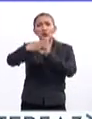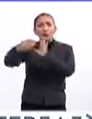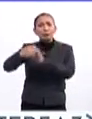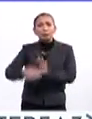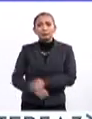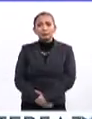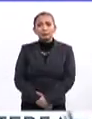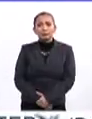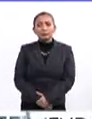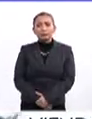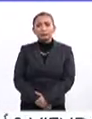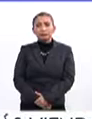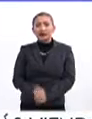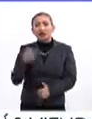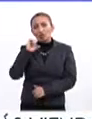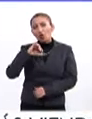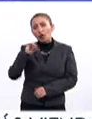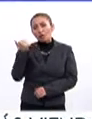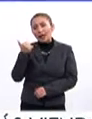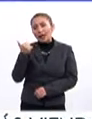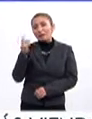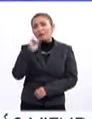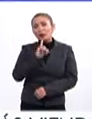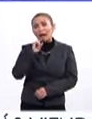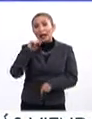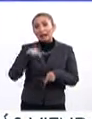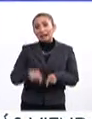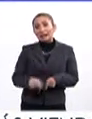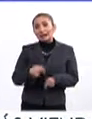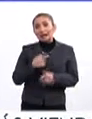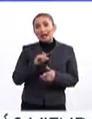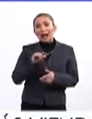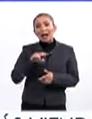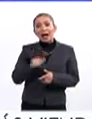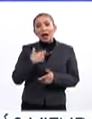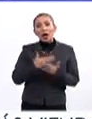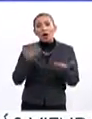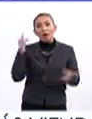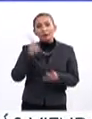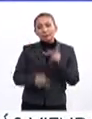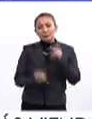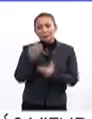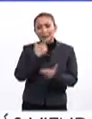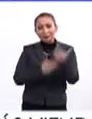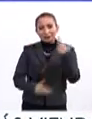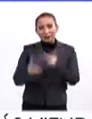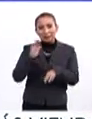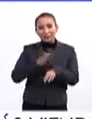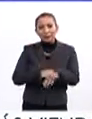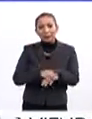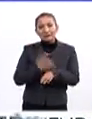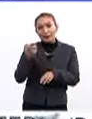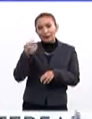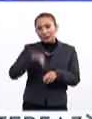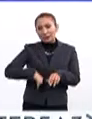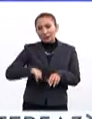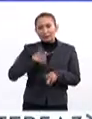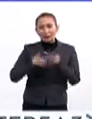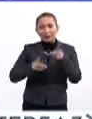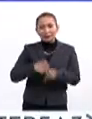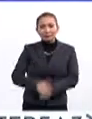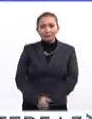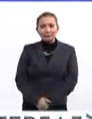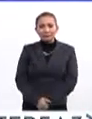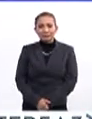sella. Escucharemos a otra de las décimas musas aquí del estudio, Ana Cris. Vamos a hacer primero una pausa y regresamos con más, con esta interesante charla.